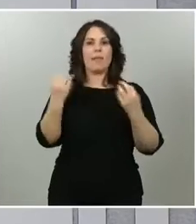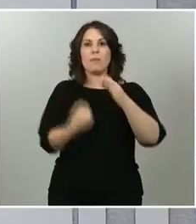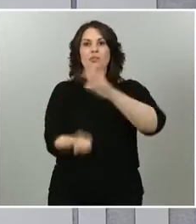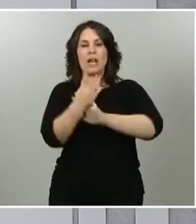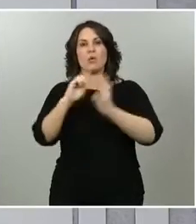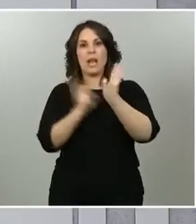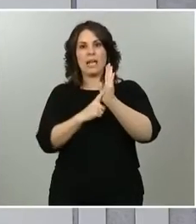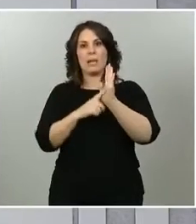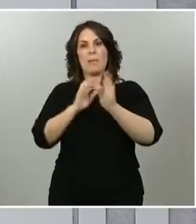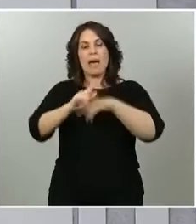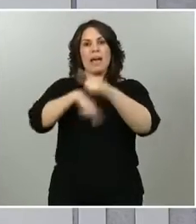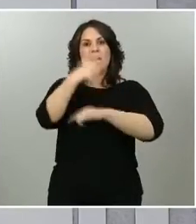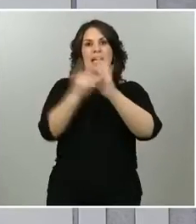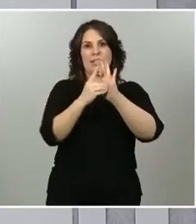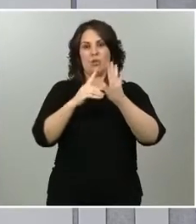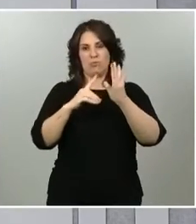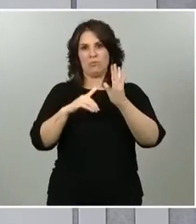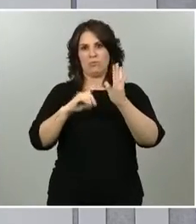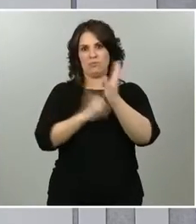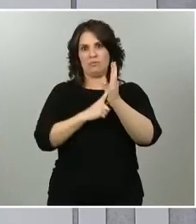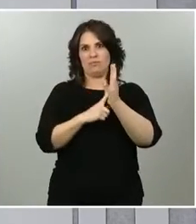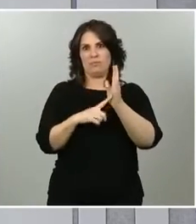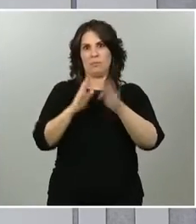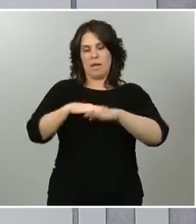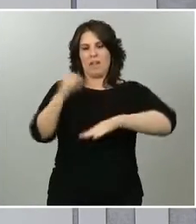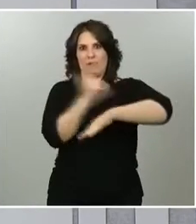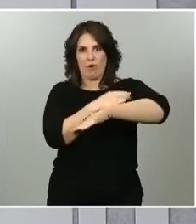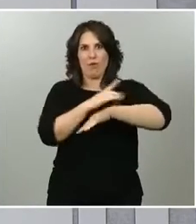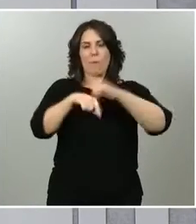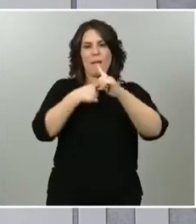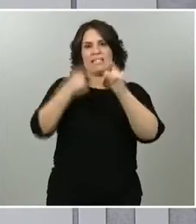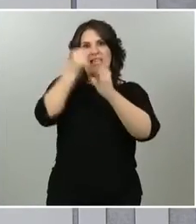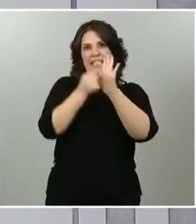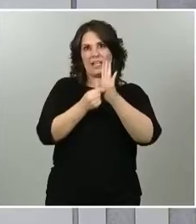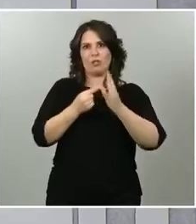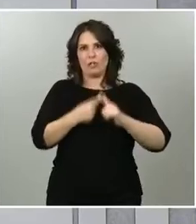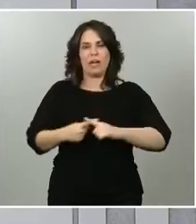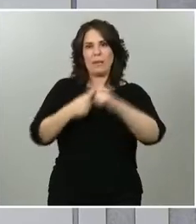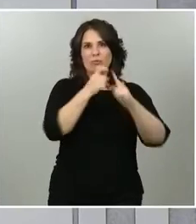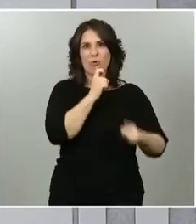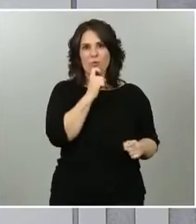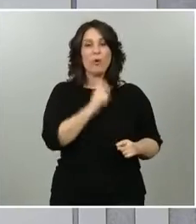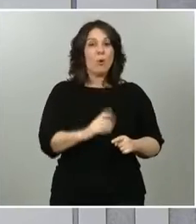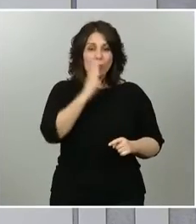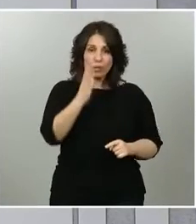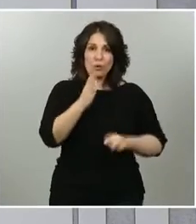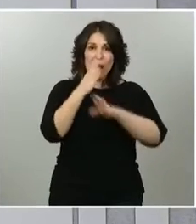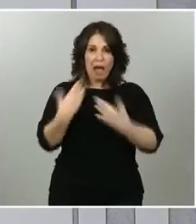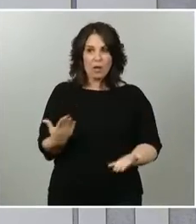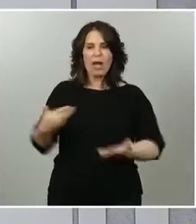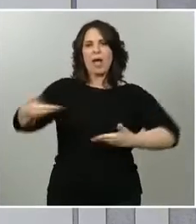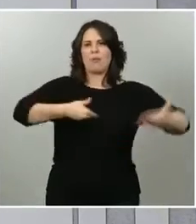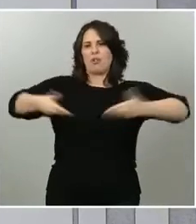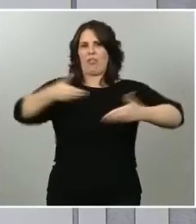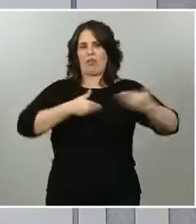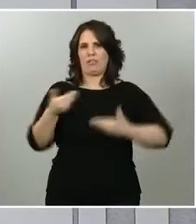poder constituir el fondo y para determinar los criterios de reparto del fondo. Por eso estamos recibiendo en este momento las aportaciones y haremos